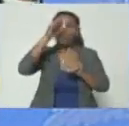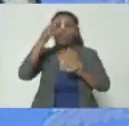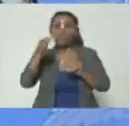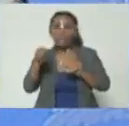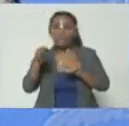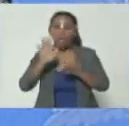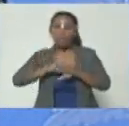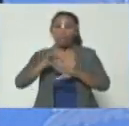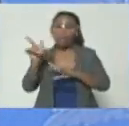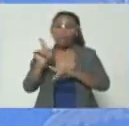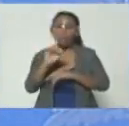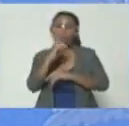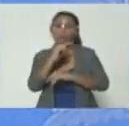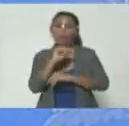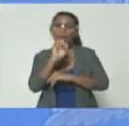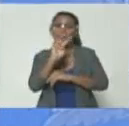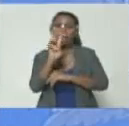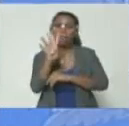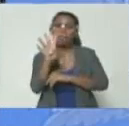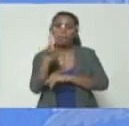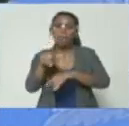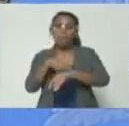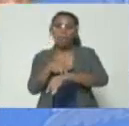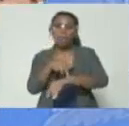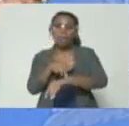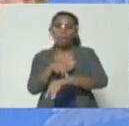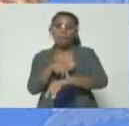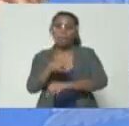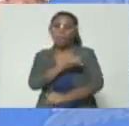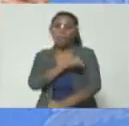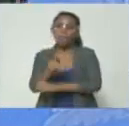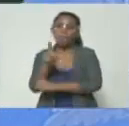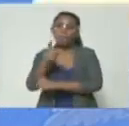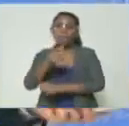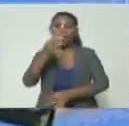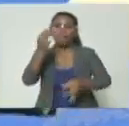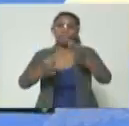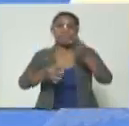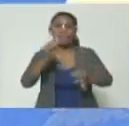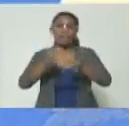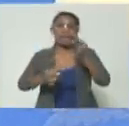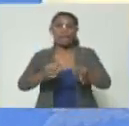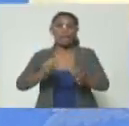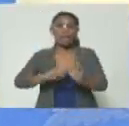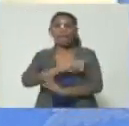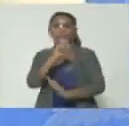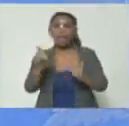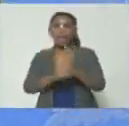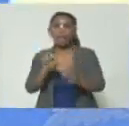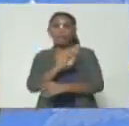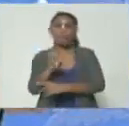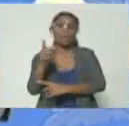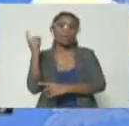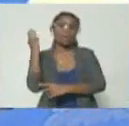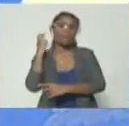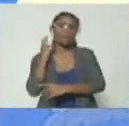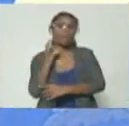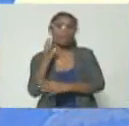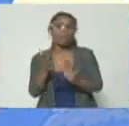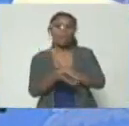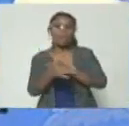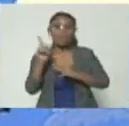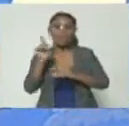porque no tiene ni 24 horas de capturado por orden de la Fiscalía General de la República dos fiscales nacionales fueron asignados ya se le dictó